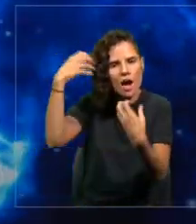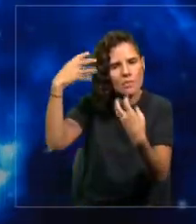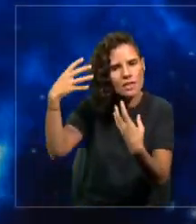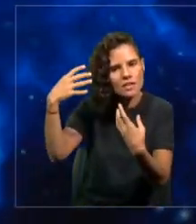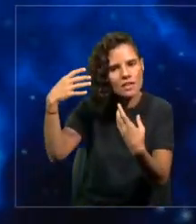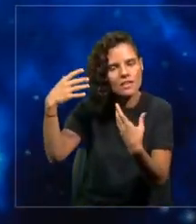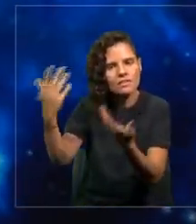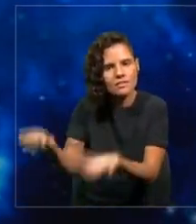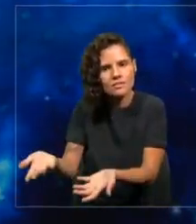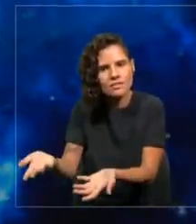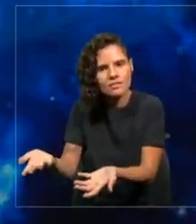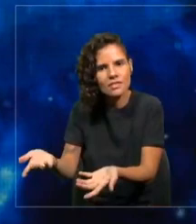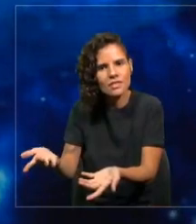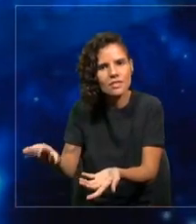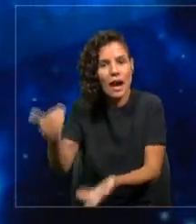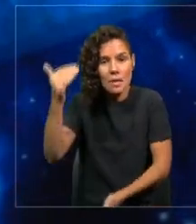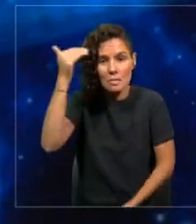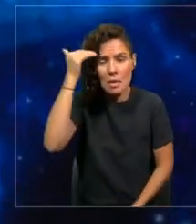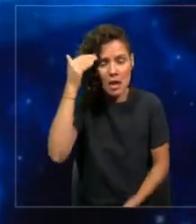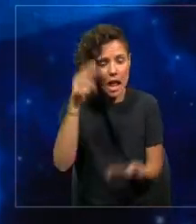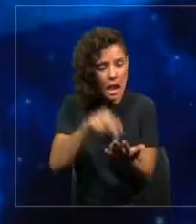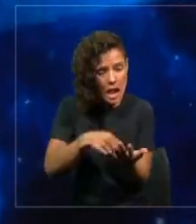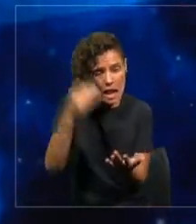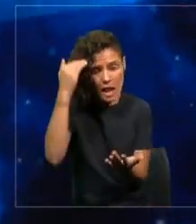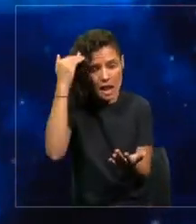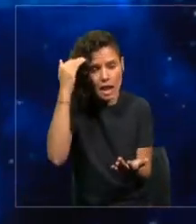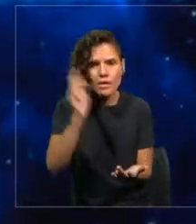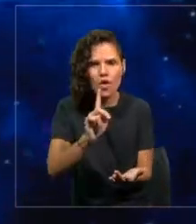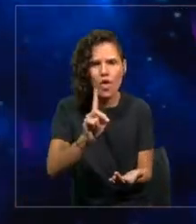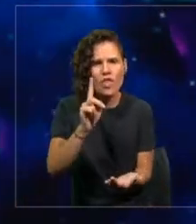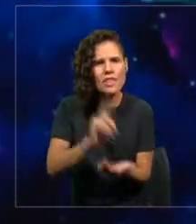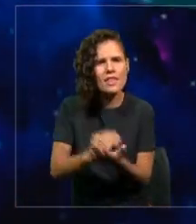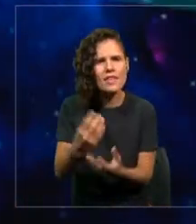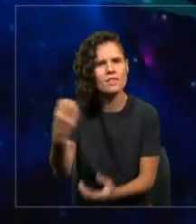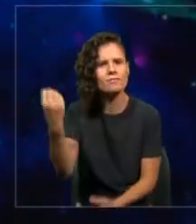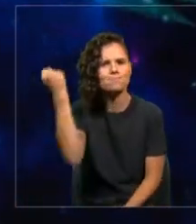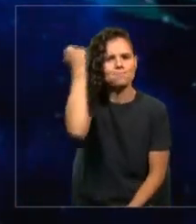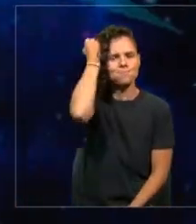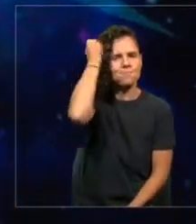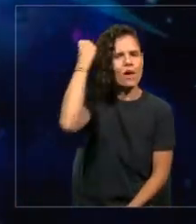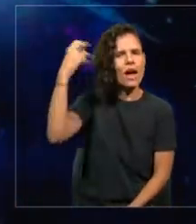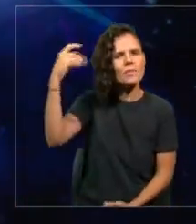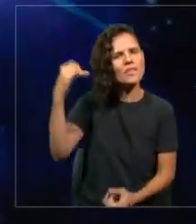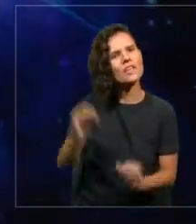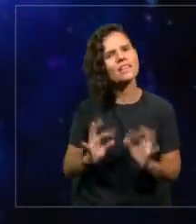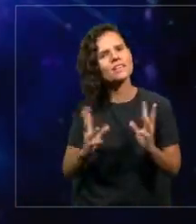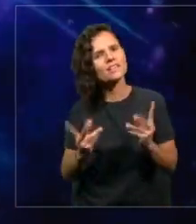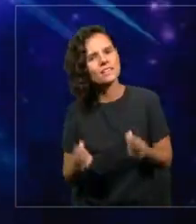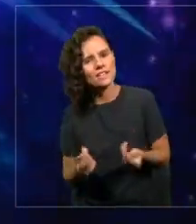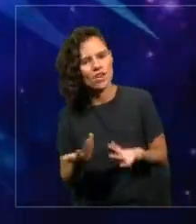no tienen que aprender de memoria, tienen que aprender a utilizarlos, porque los contenidos van a cambiar,